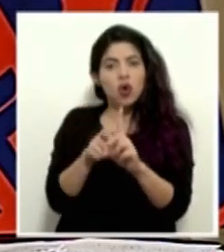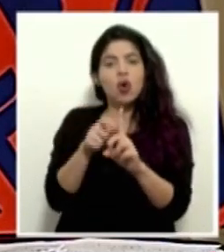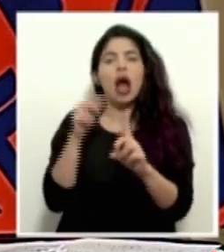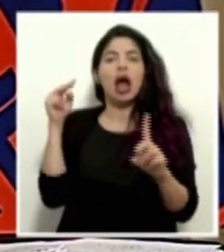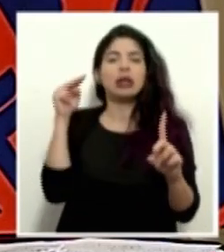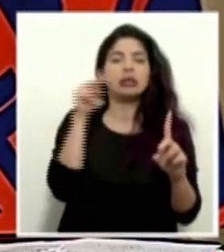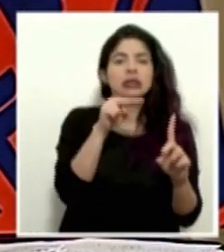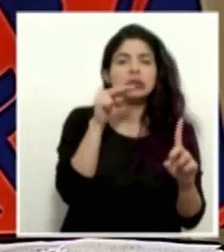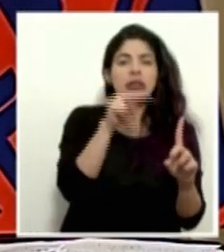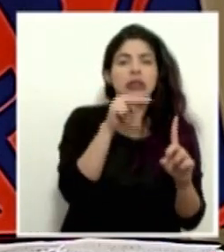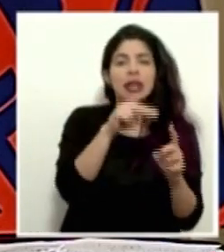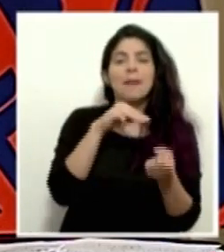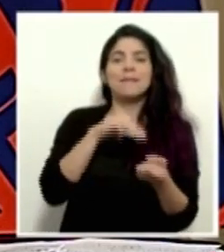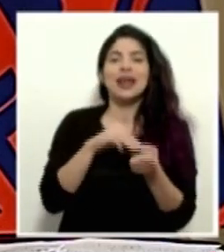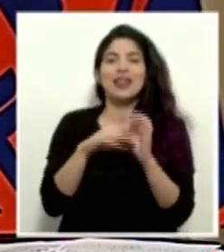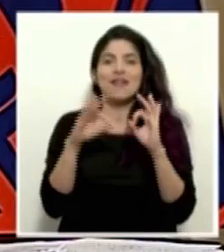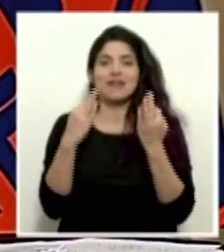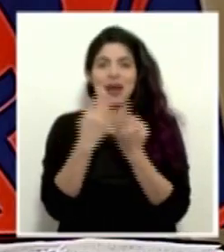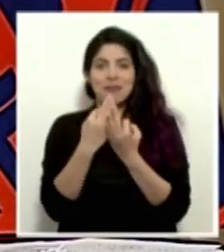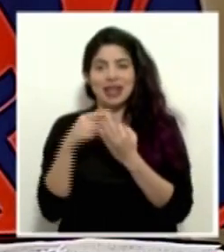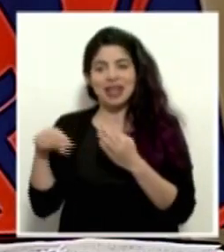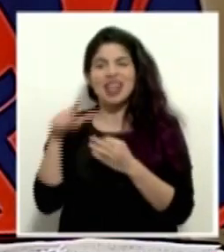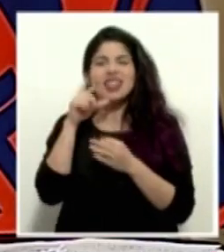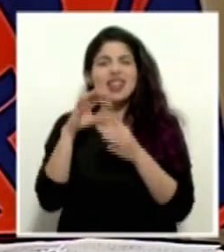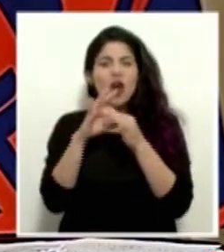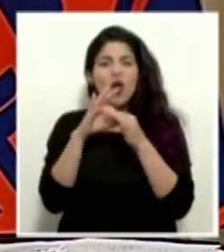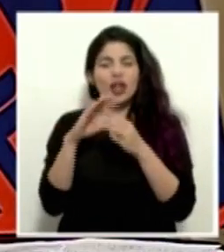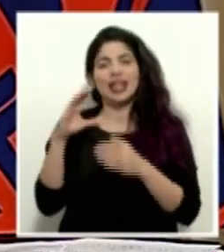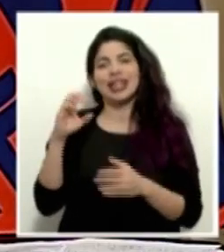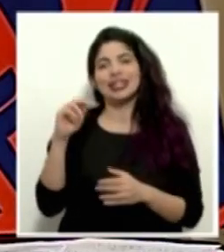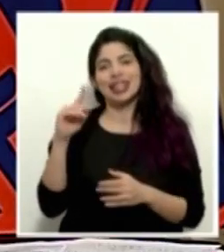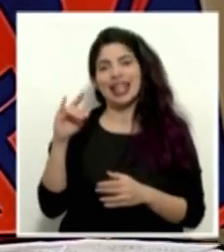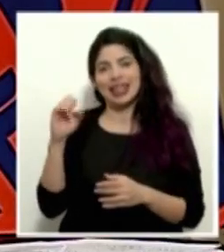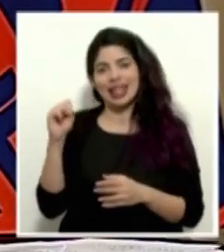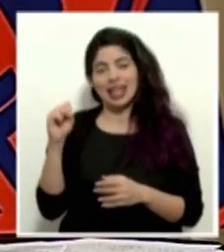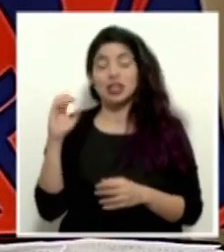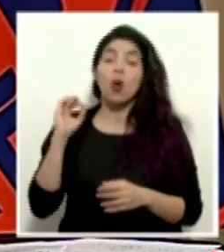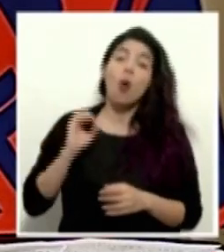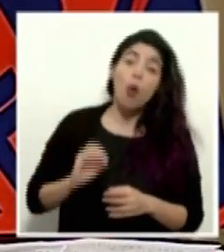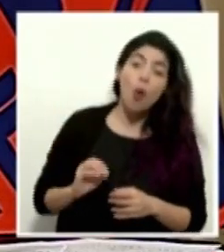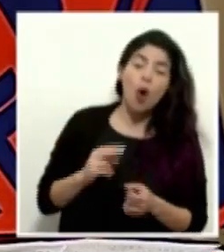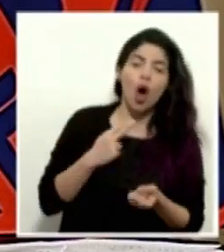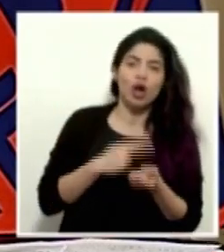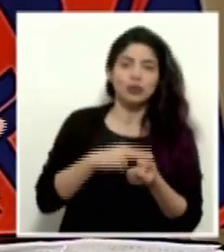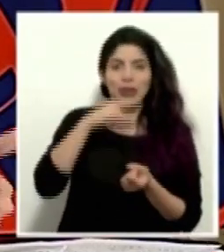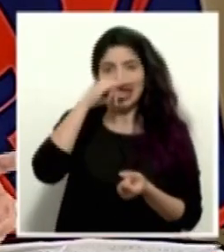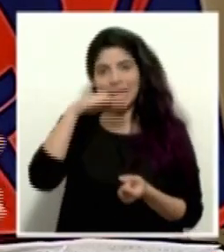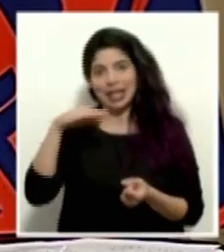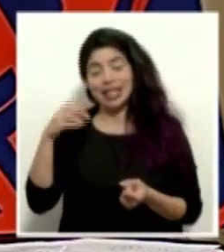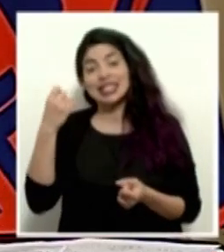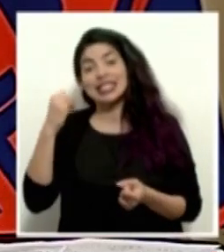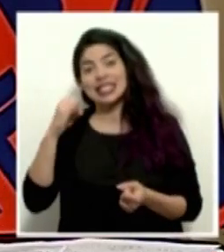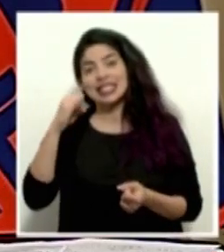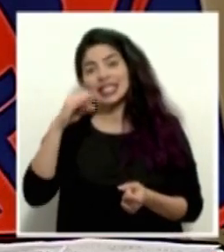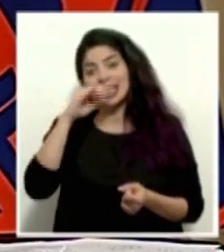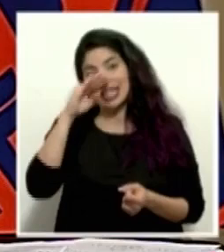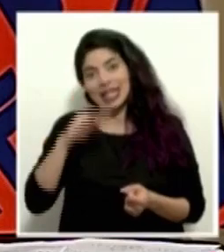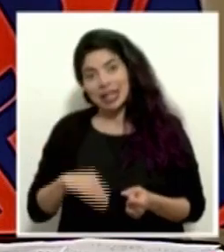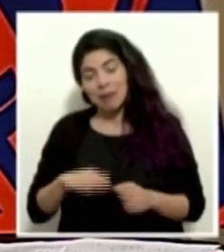seguimiento de los médicos de familia que coordina el SENDEI si son adultos o que coordina el hospital de niños si son